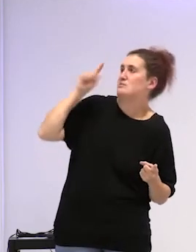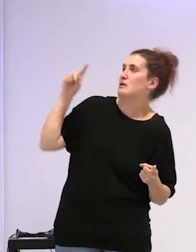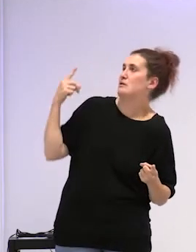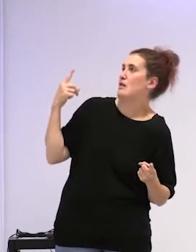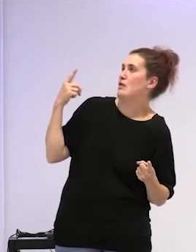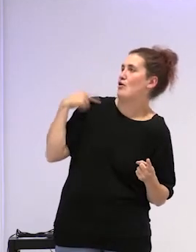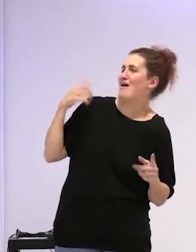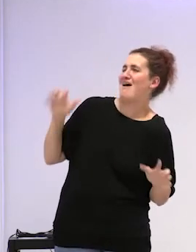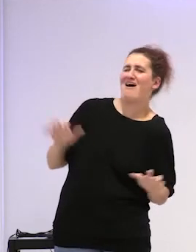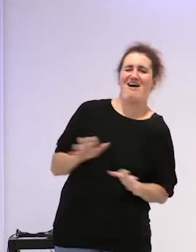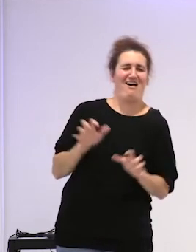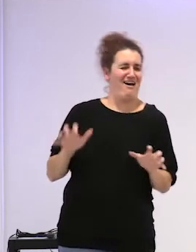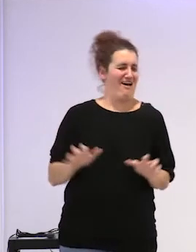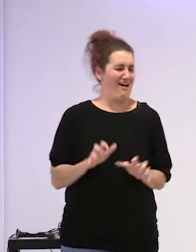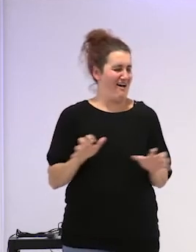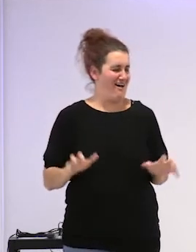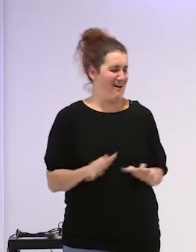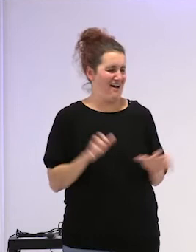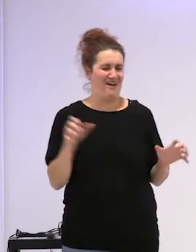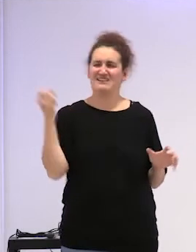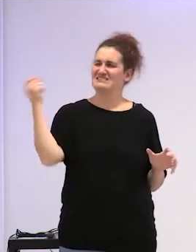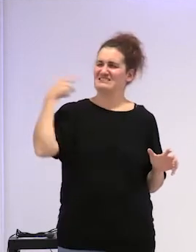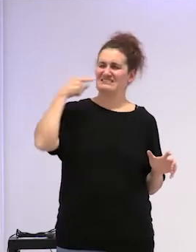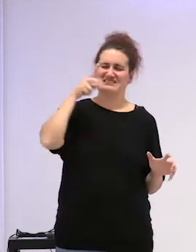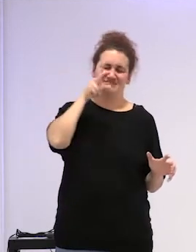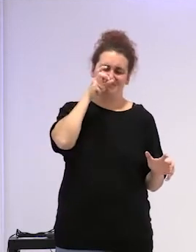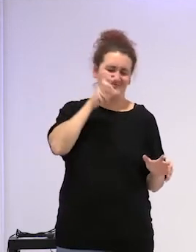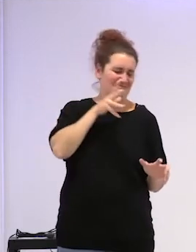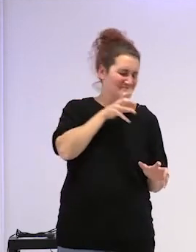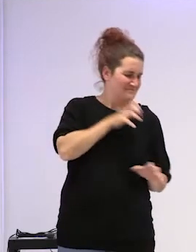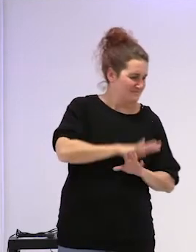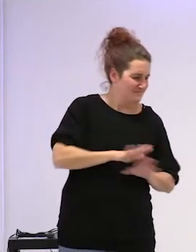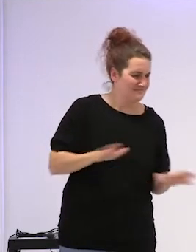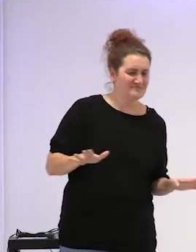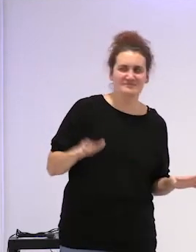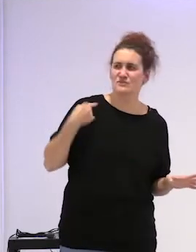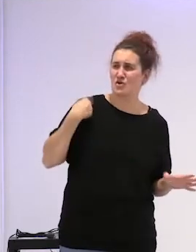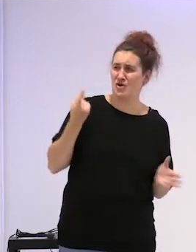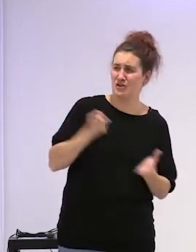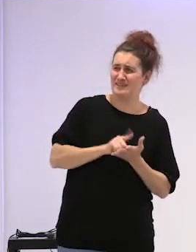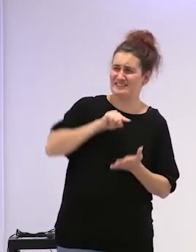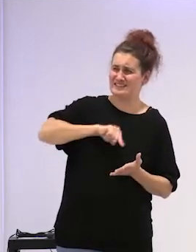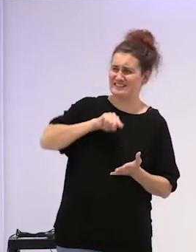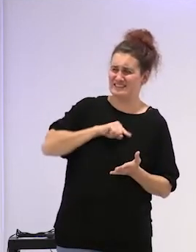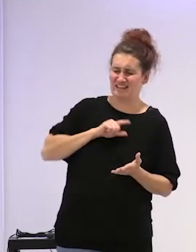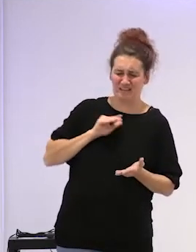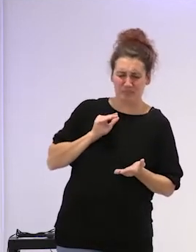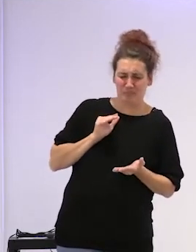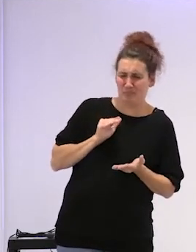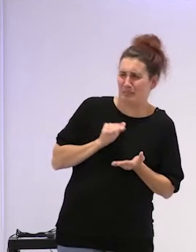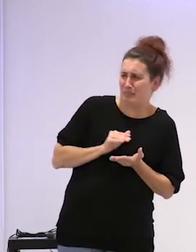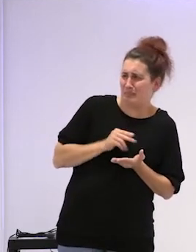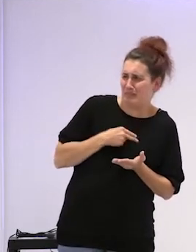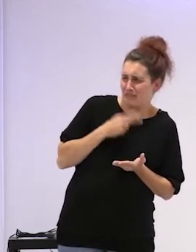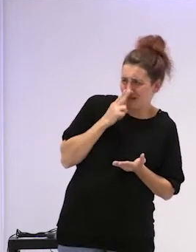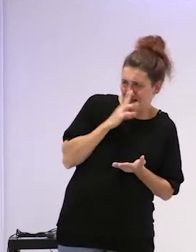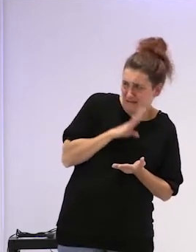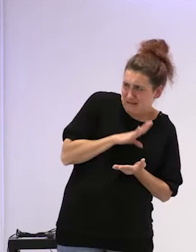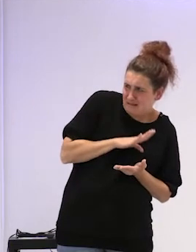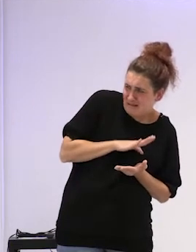una carcajada de aliento fétido me he vuelto a sentir diminuta y mi niñez